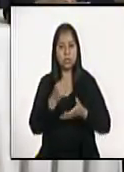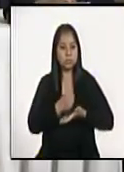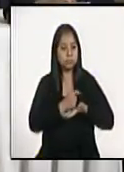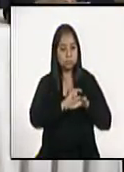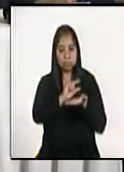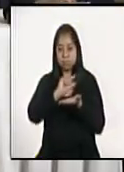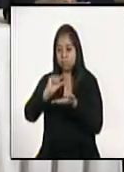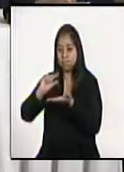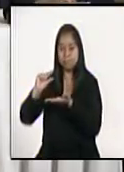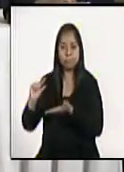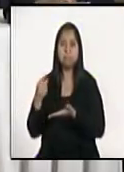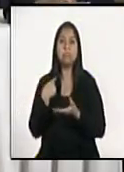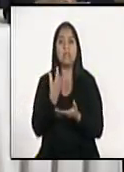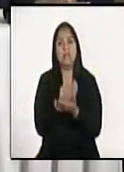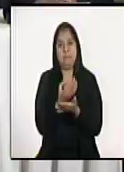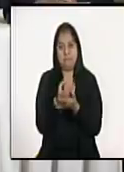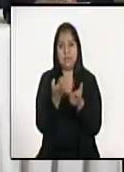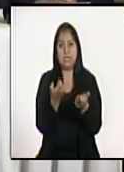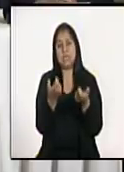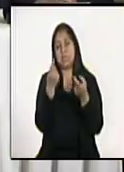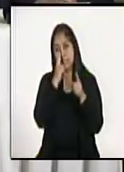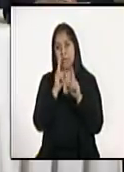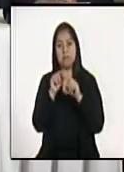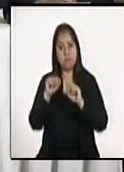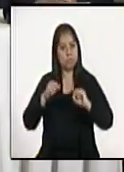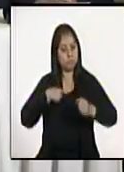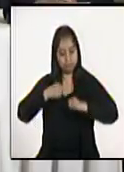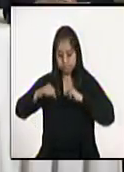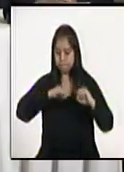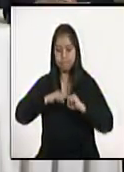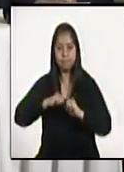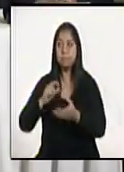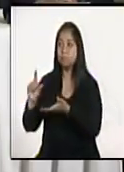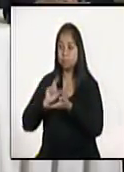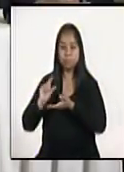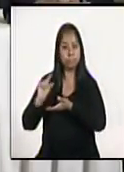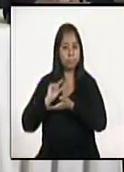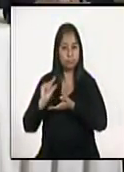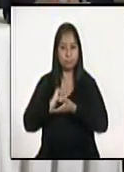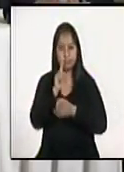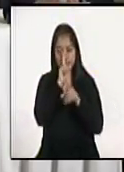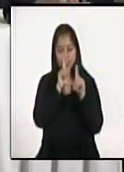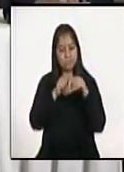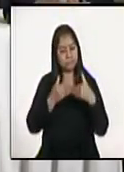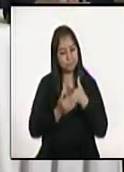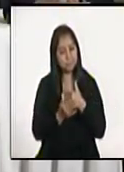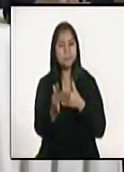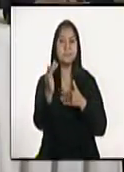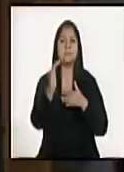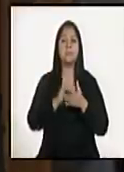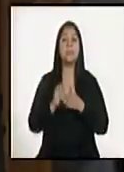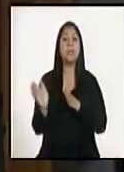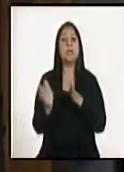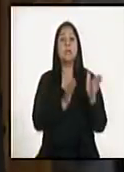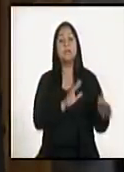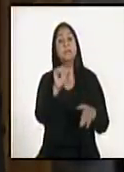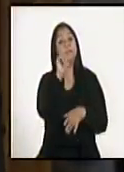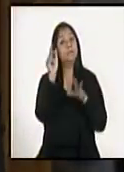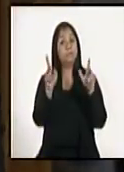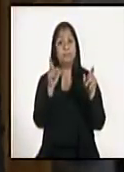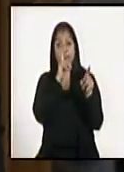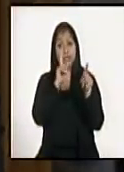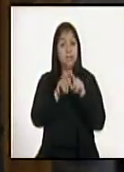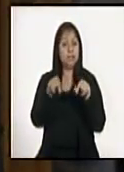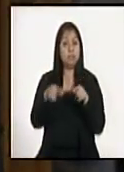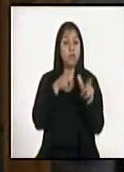financiero para poder seguir operando y poder seguir recibiendo sus ingresos a medida de lo que va desarrollando. Otro tema que se está haciendo es la